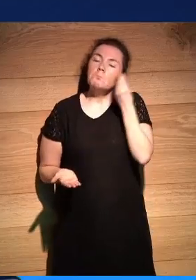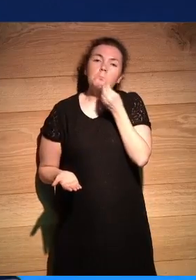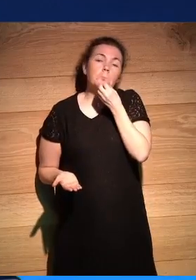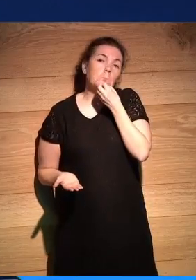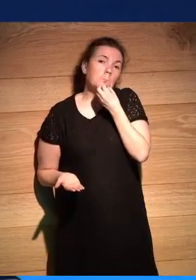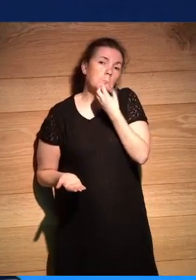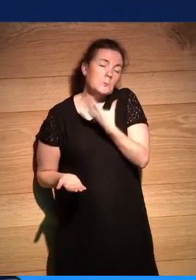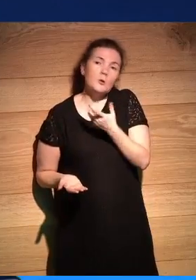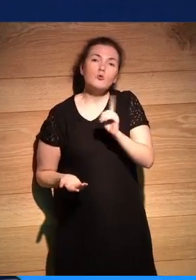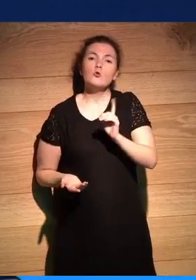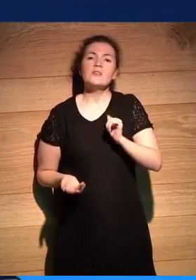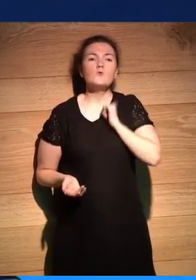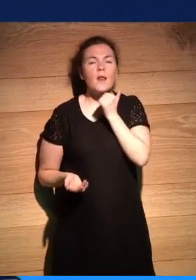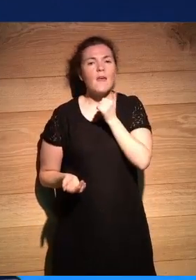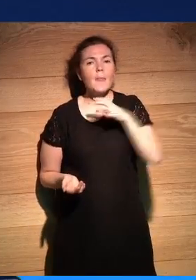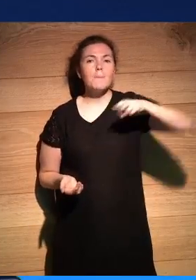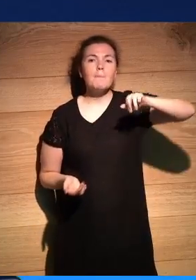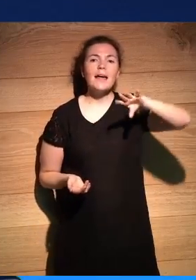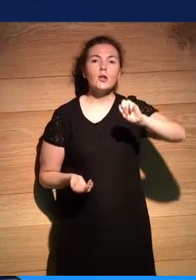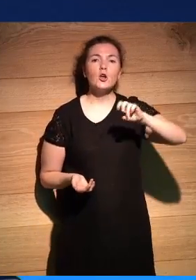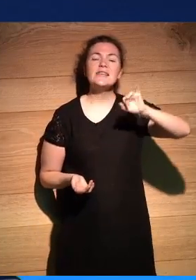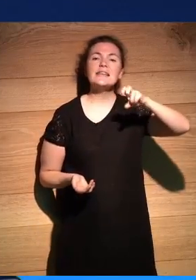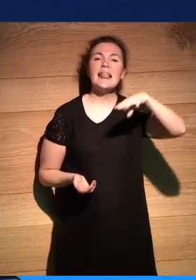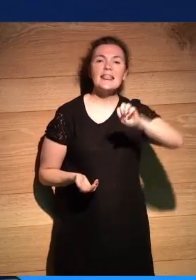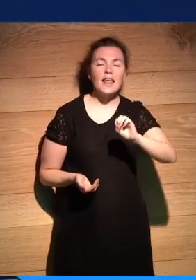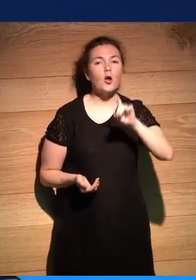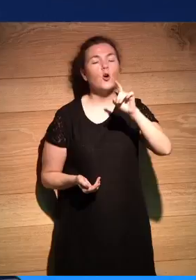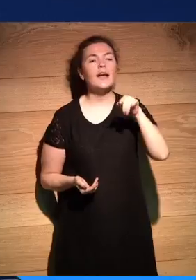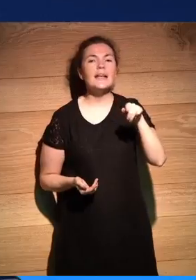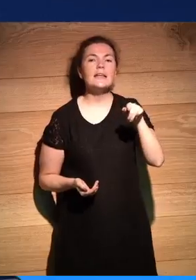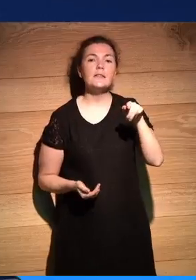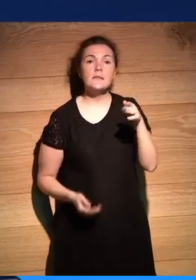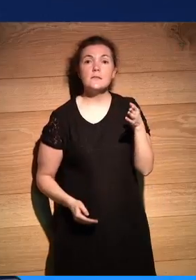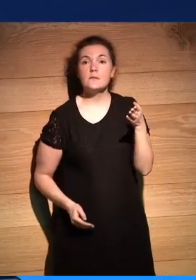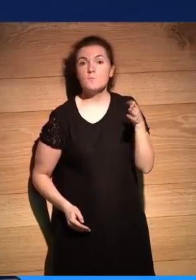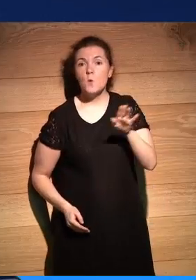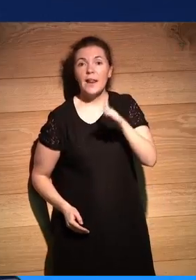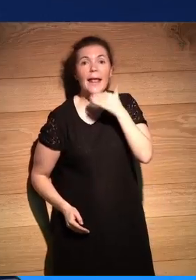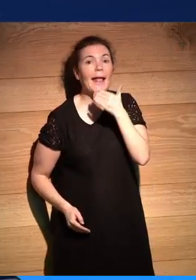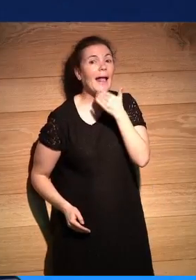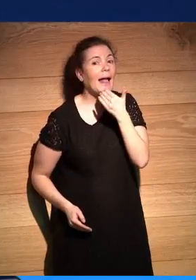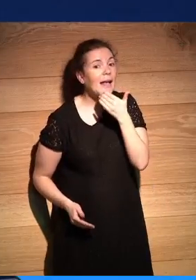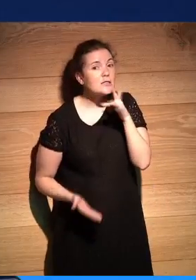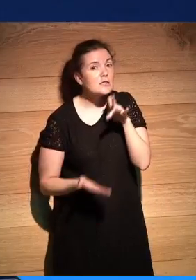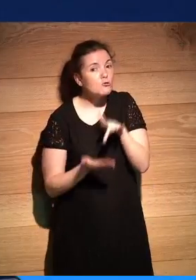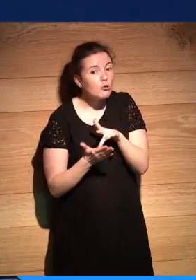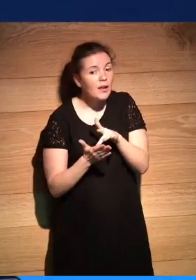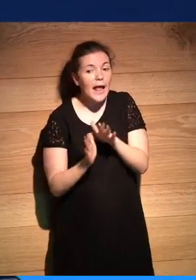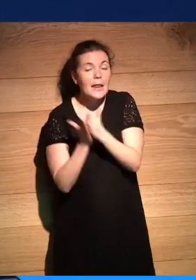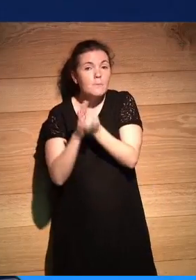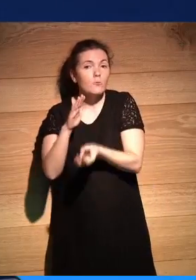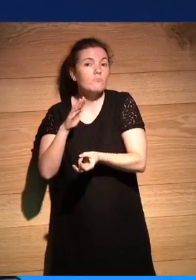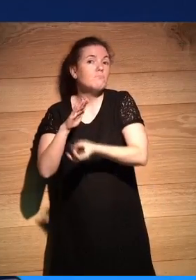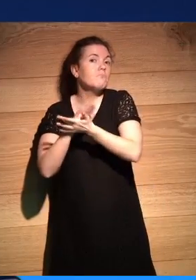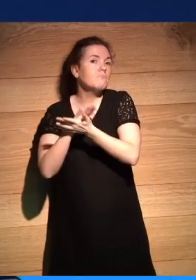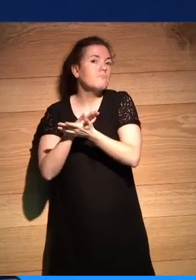también no es casual que Mario Santiago que es el otro profeta de la novela muriese casi en el momento en que está por salir el libro ¿no? como